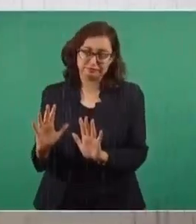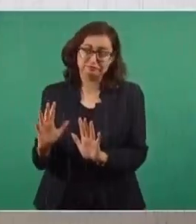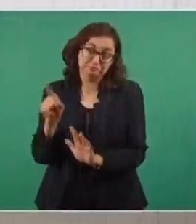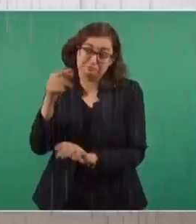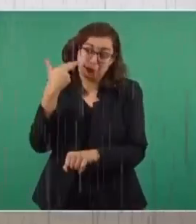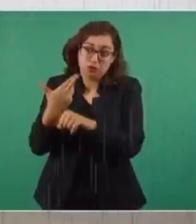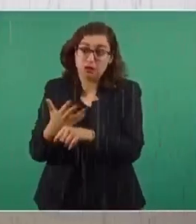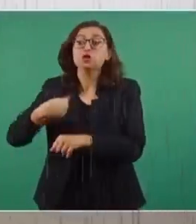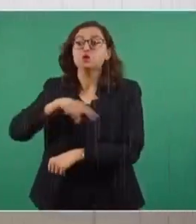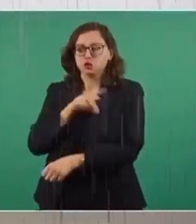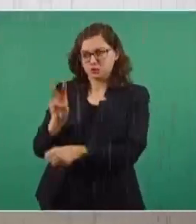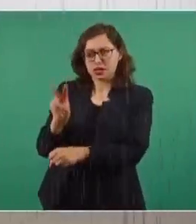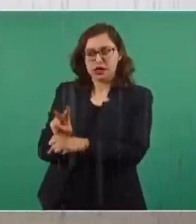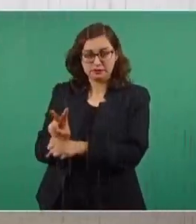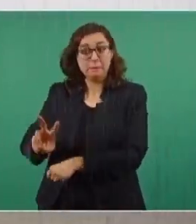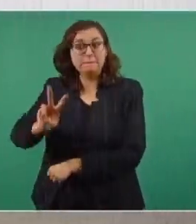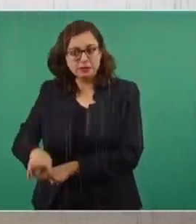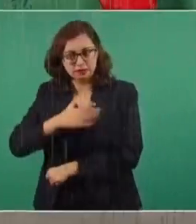que se haga justicia.